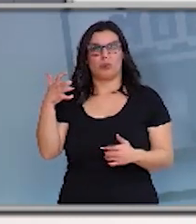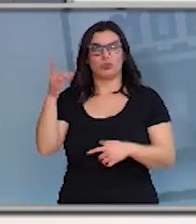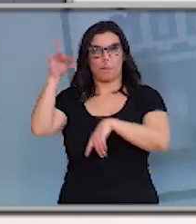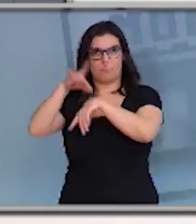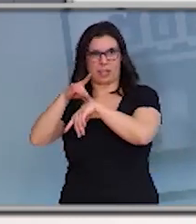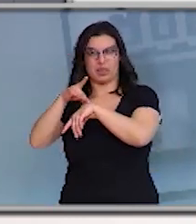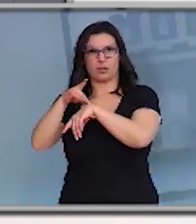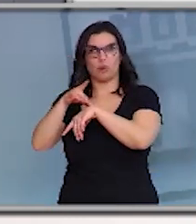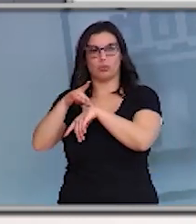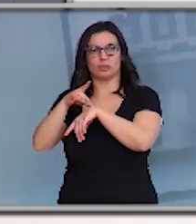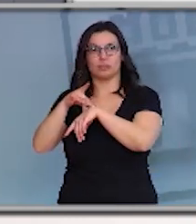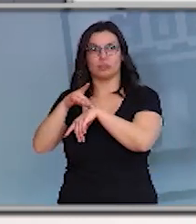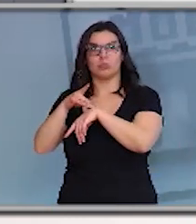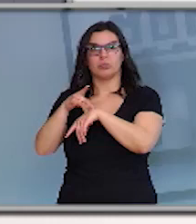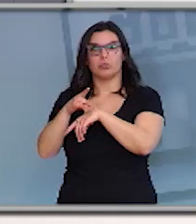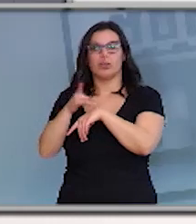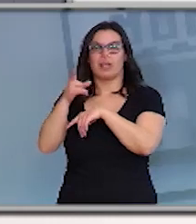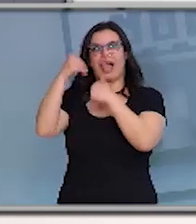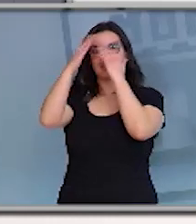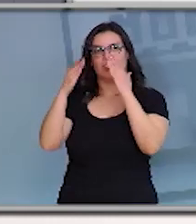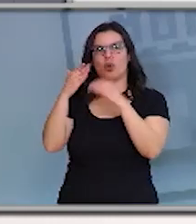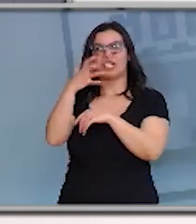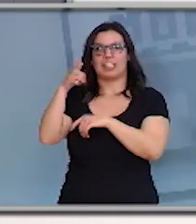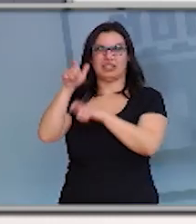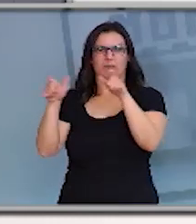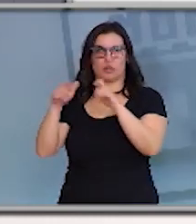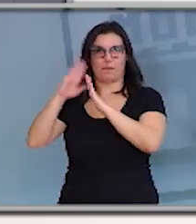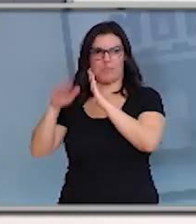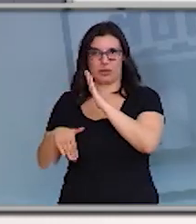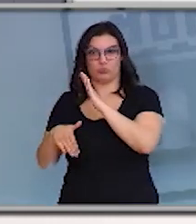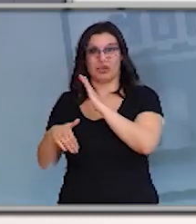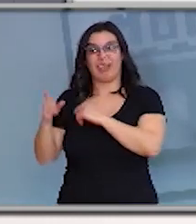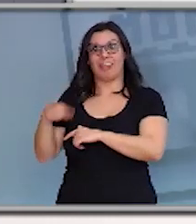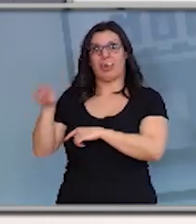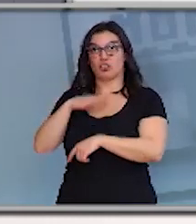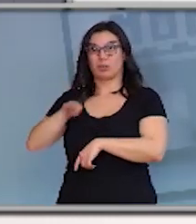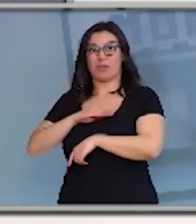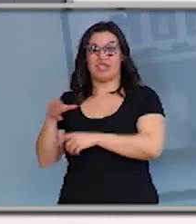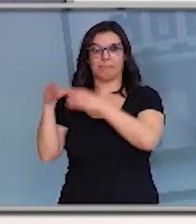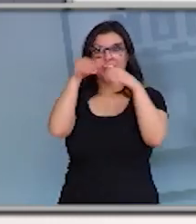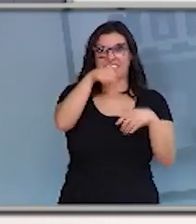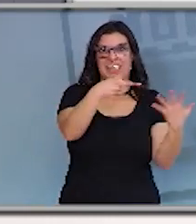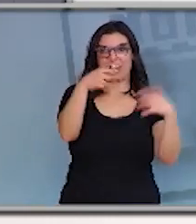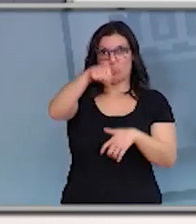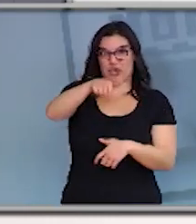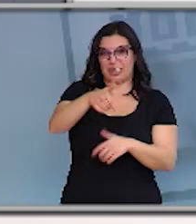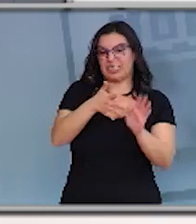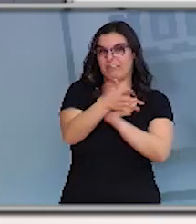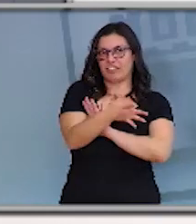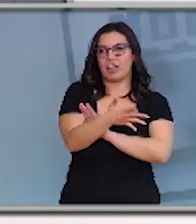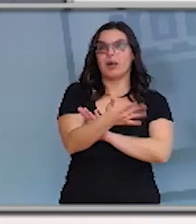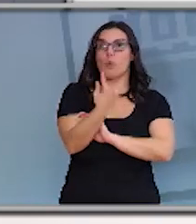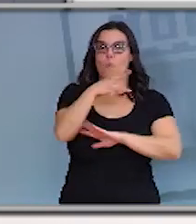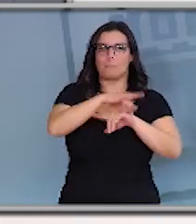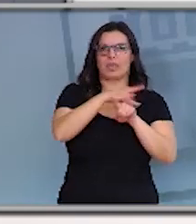médicos que tienen menos de 500 tarjetas sanitarias de los cuales 700 están en nuestra comunidad. ¿Esto qué quiere decir? Que tenemos un